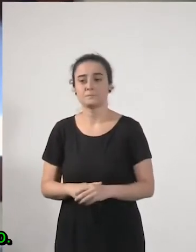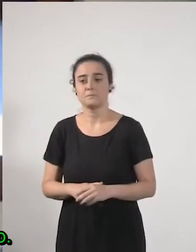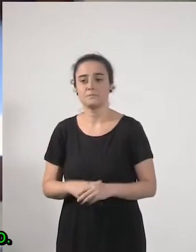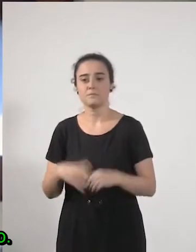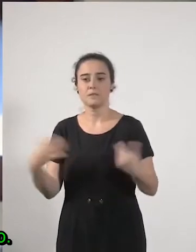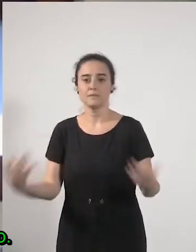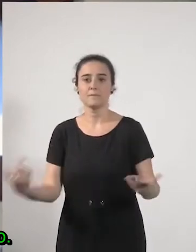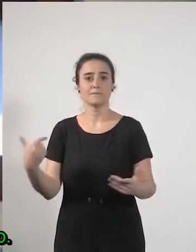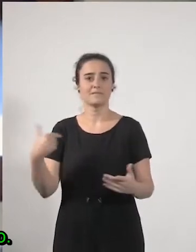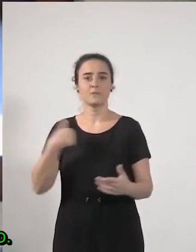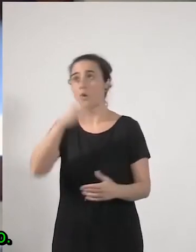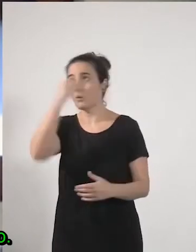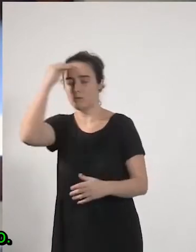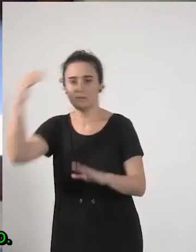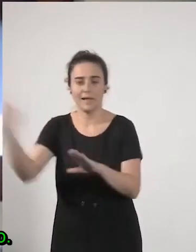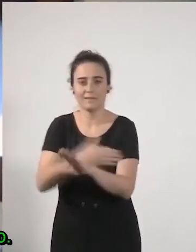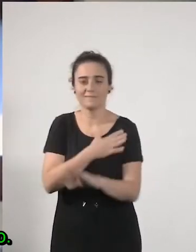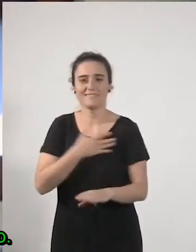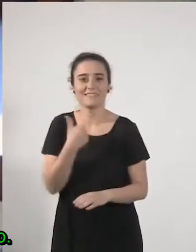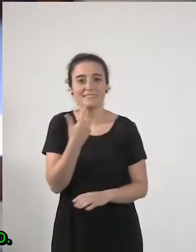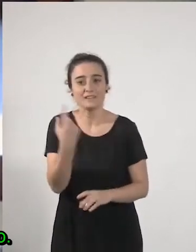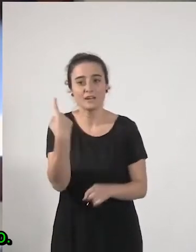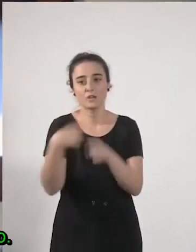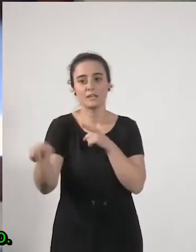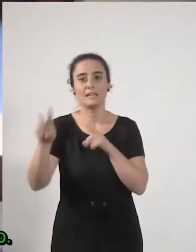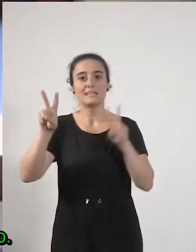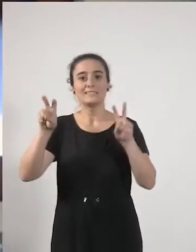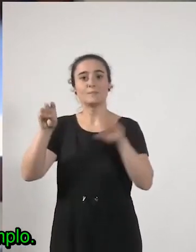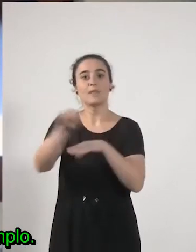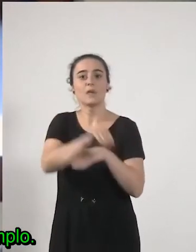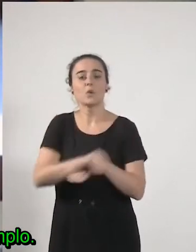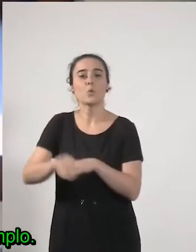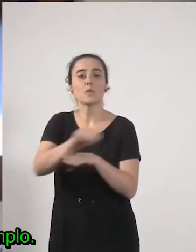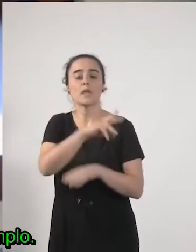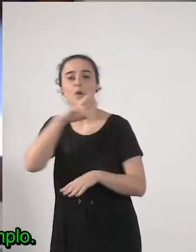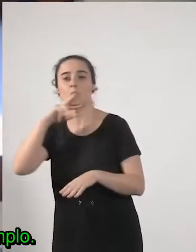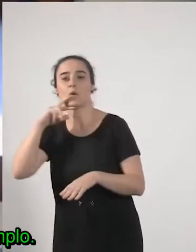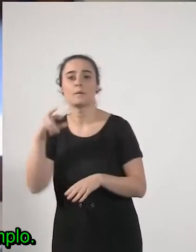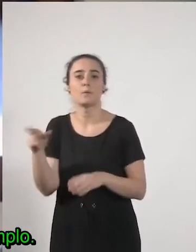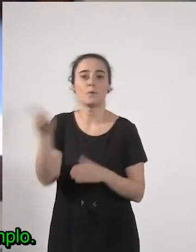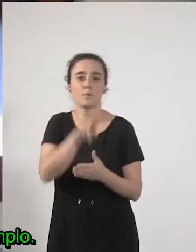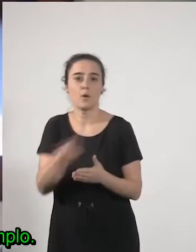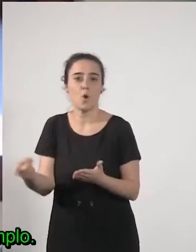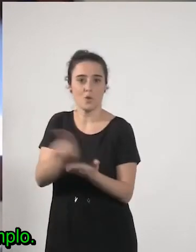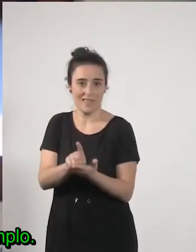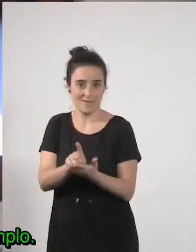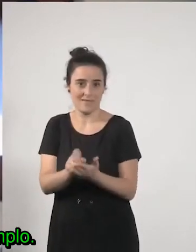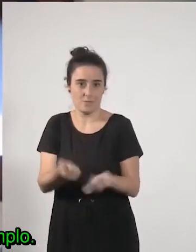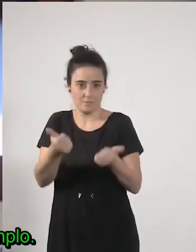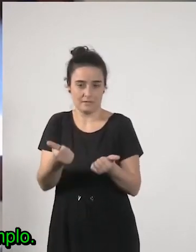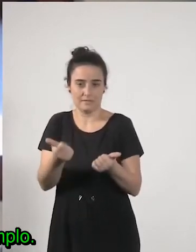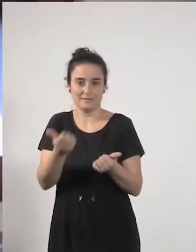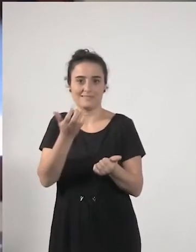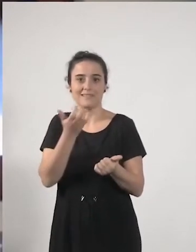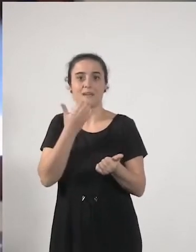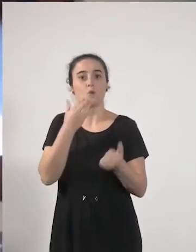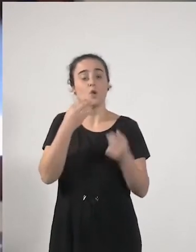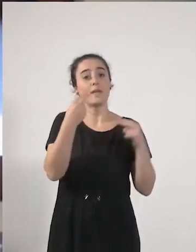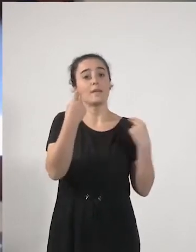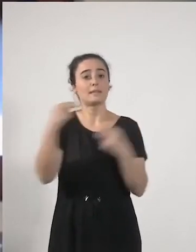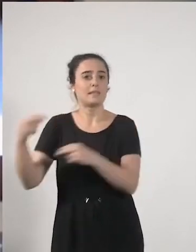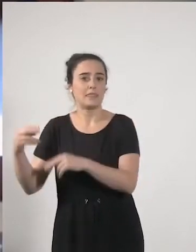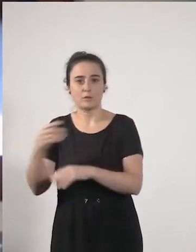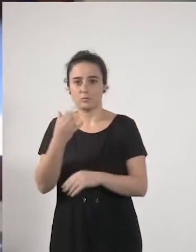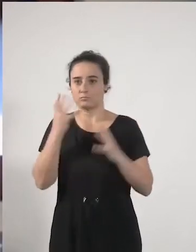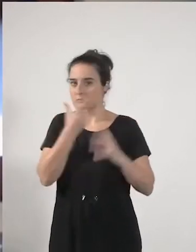dejadme antes de que se me olvide decir una cosa sobre la revalorización del cuidado mirad por ejemplo lo de las residencias es un claro ejemplo un claro